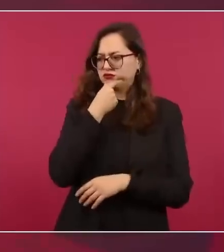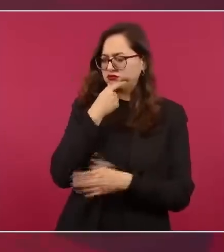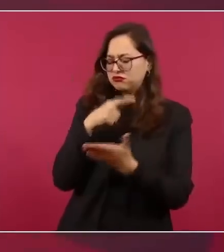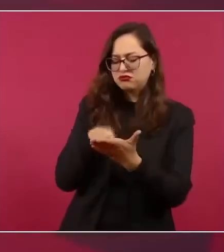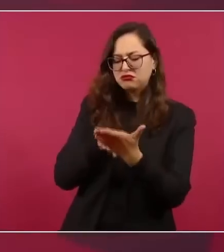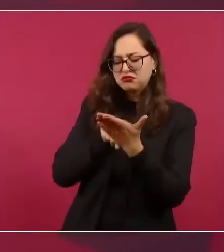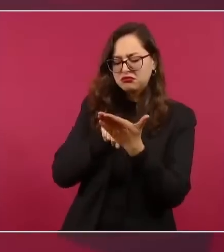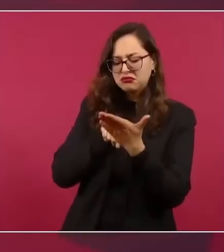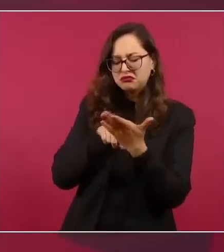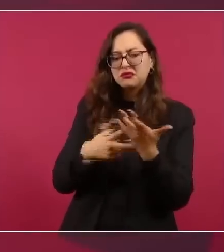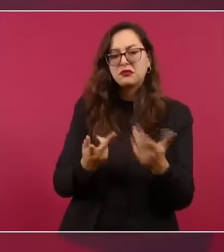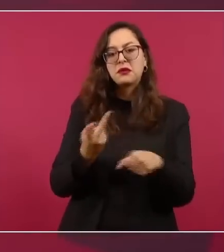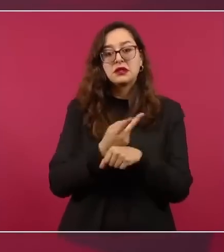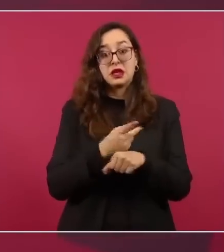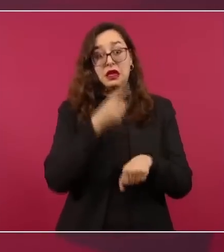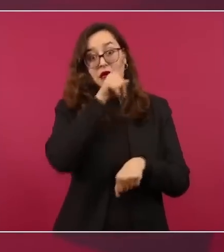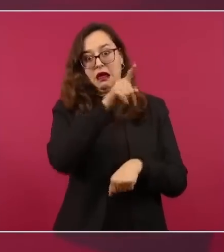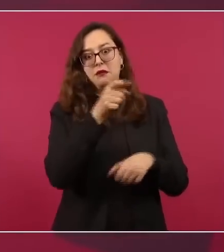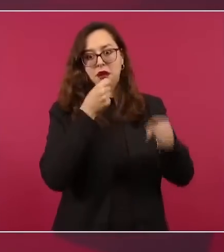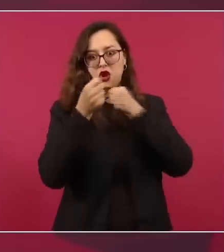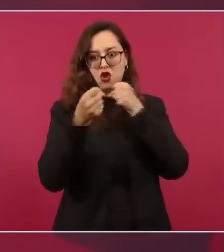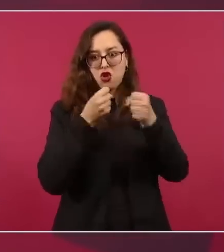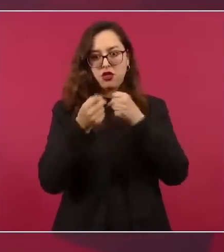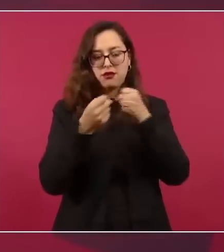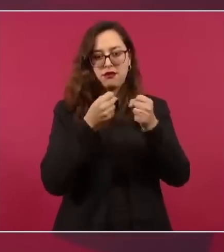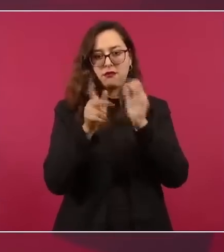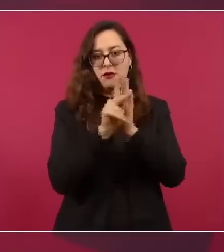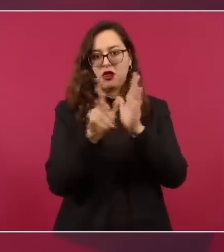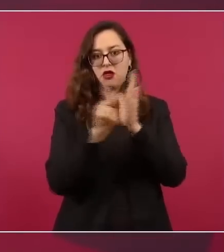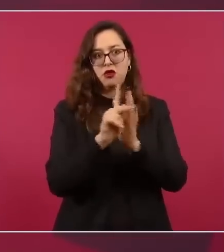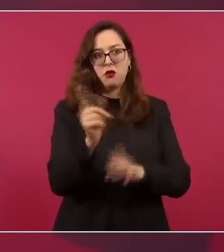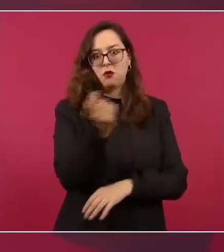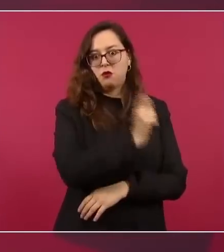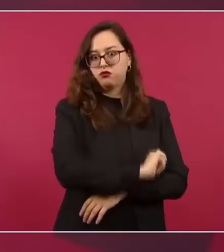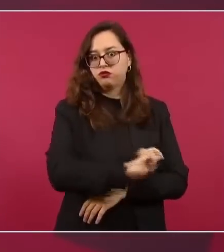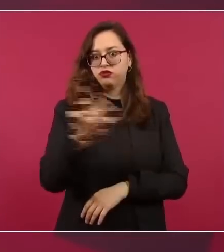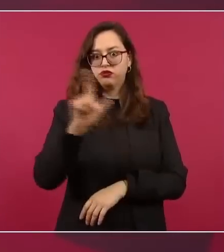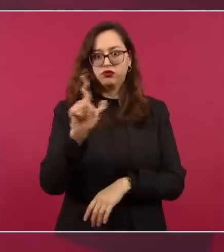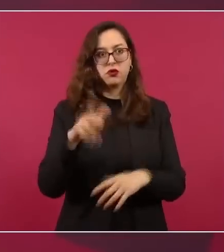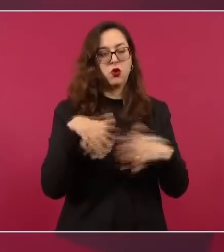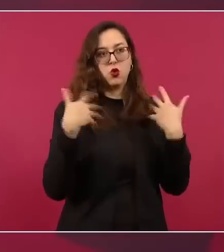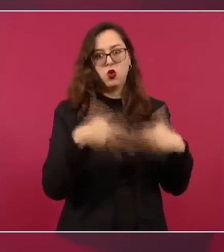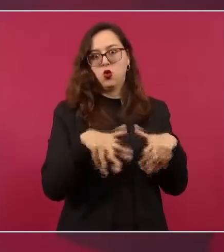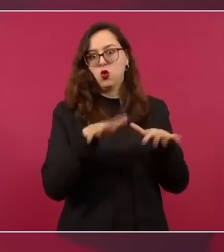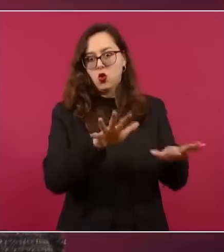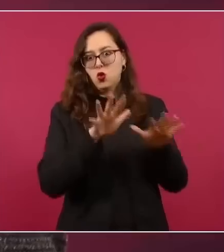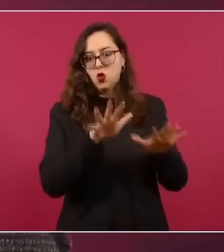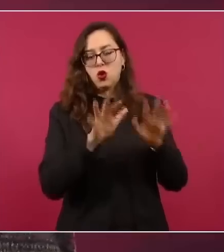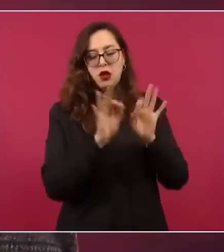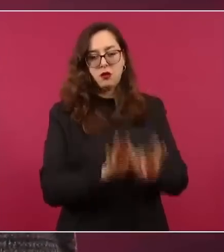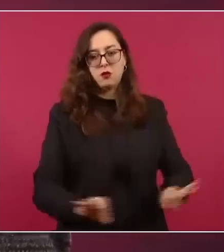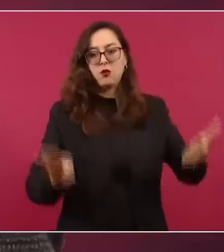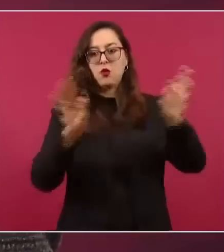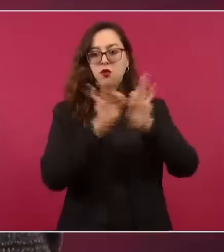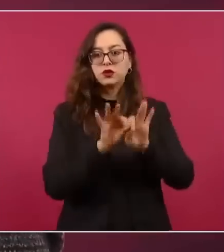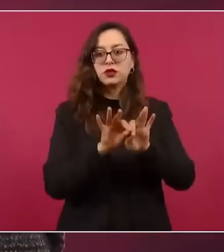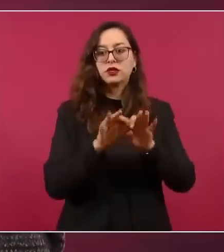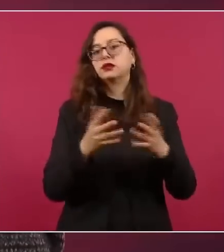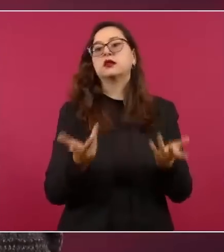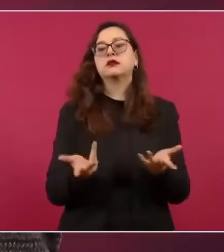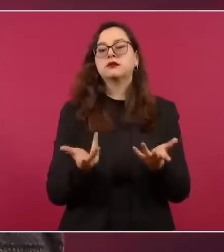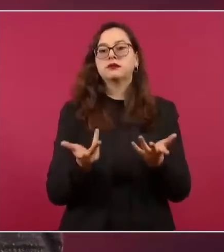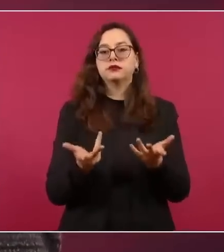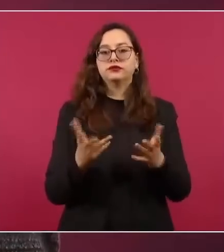Wall Street Journal, todo en contra, como si fuese el Reforma,